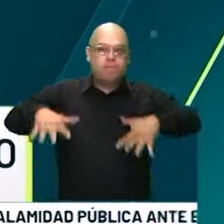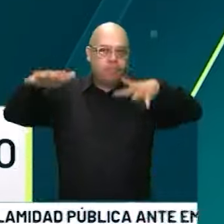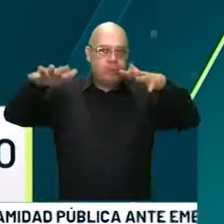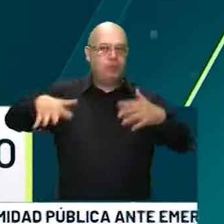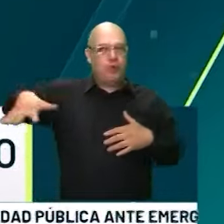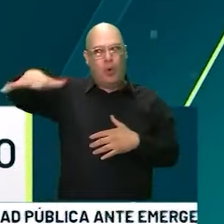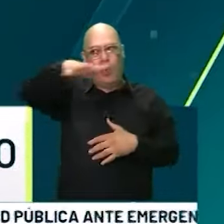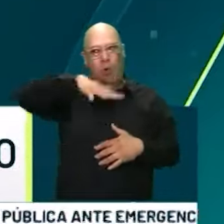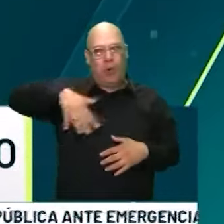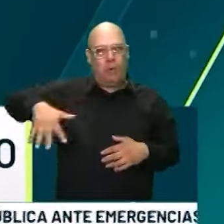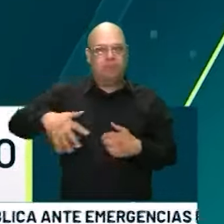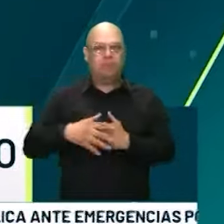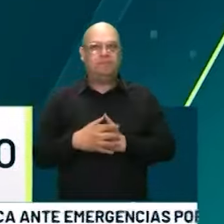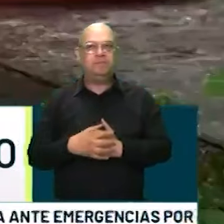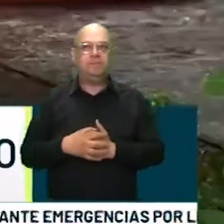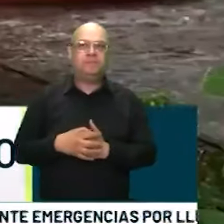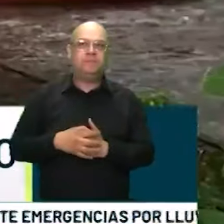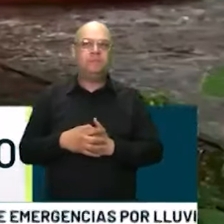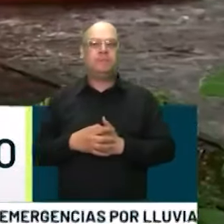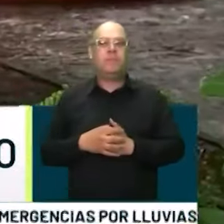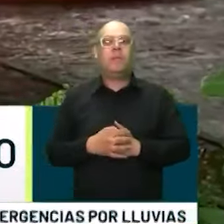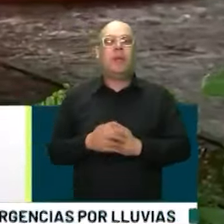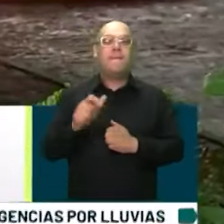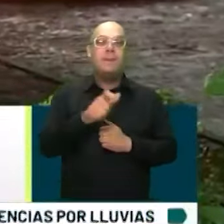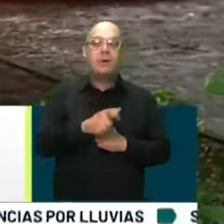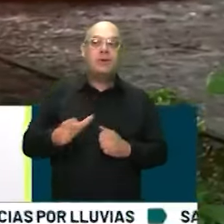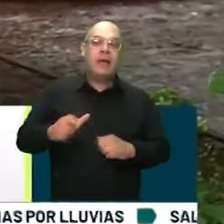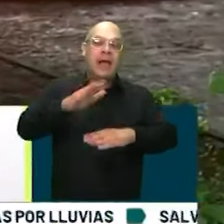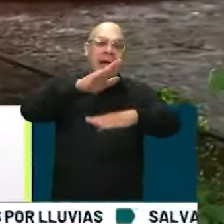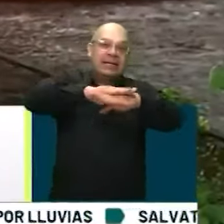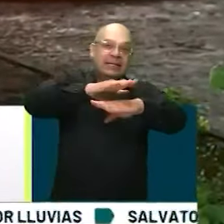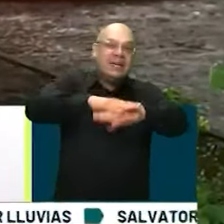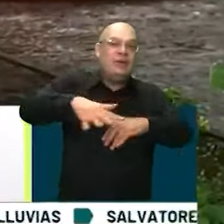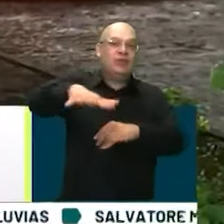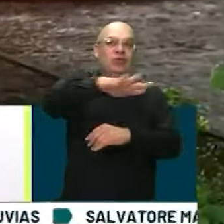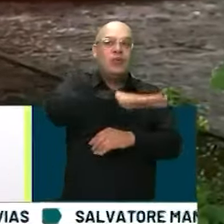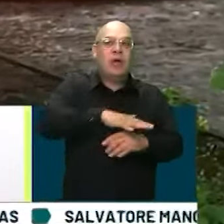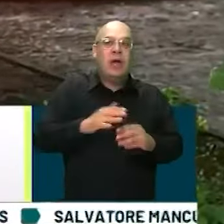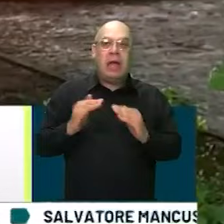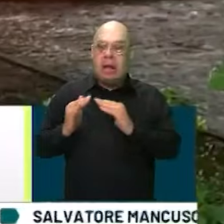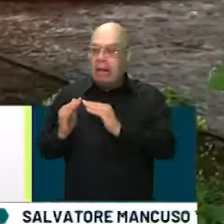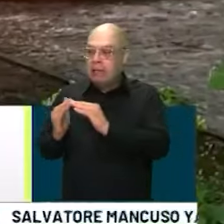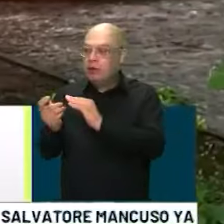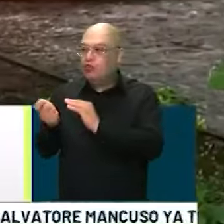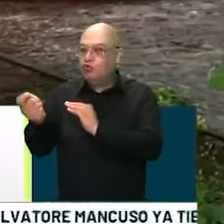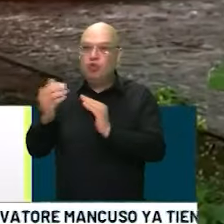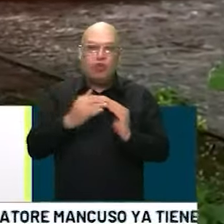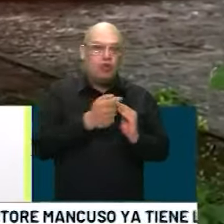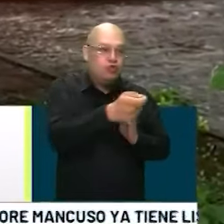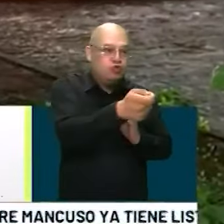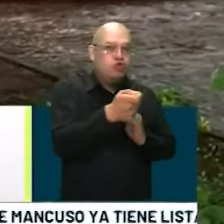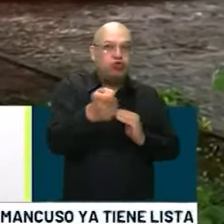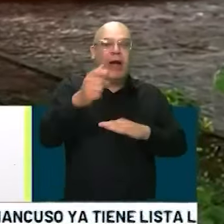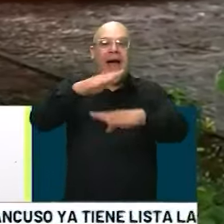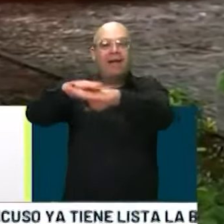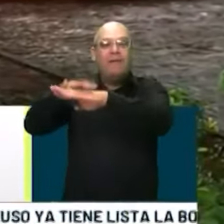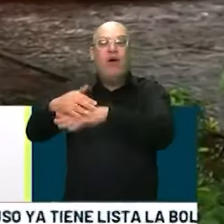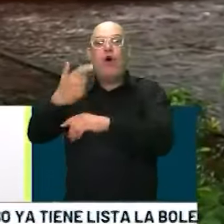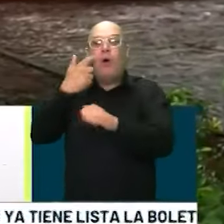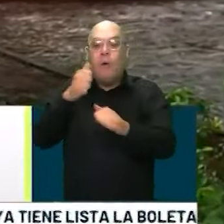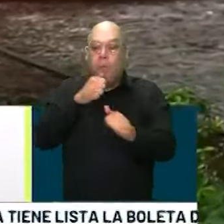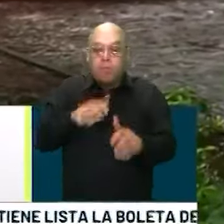Hemos venido alertando a las comunidades aledañas al río Magdalena, informándole de los niveles que nos